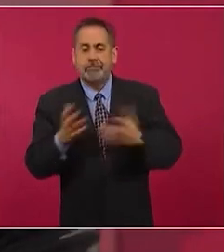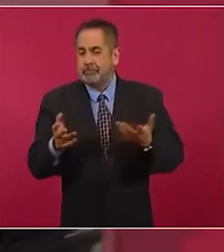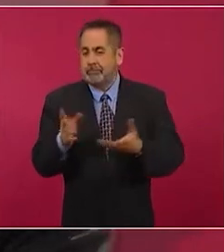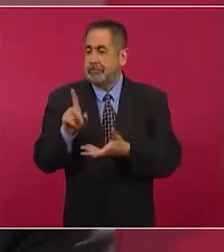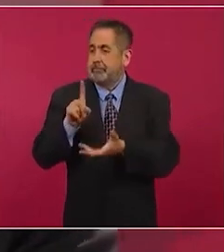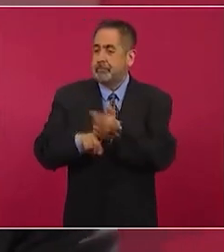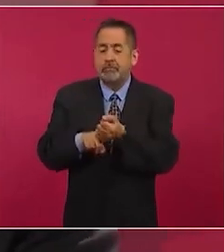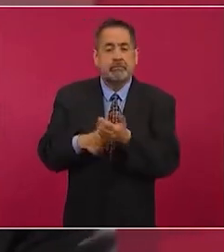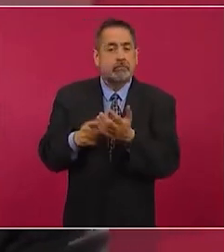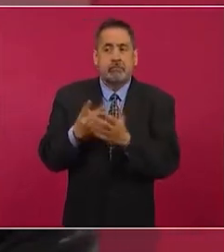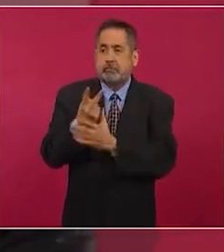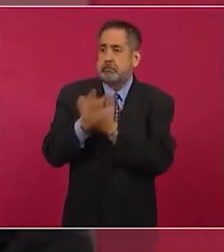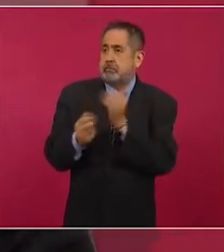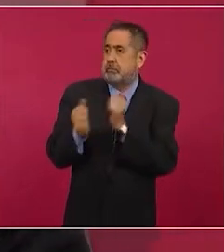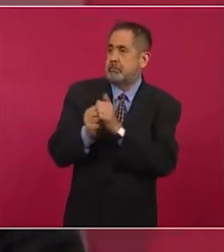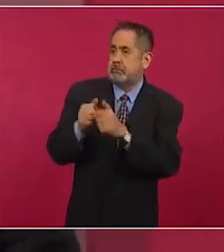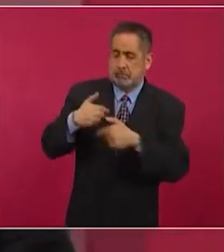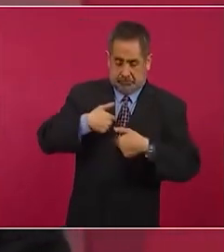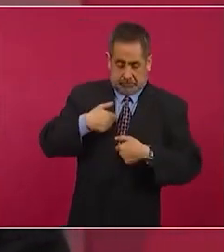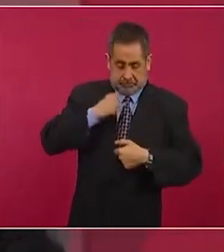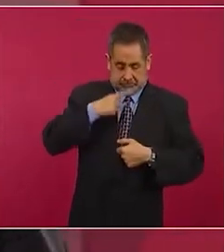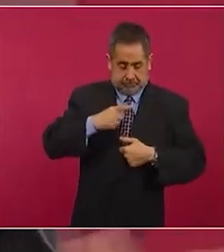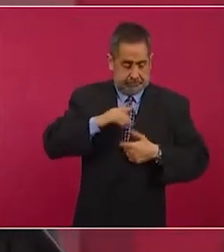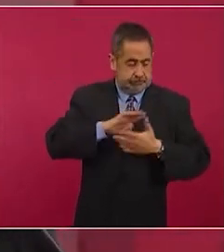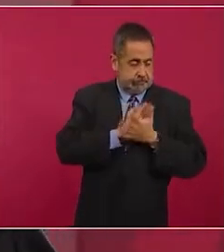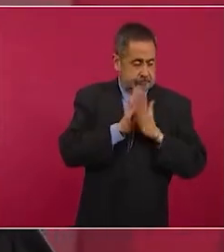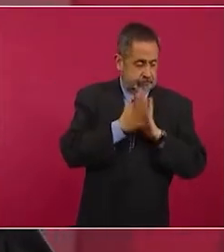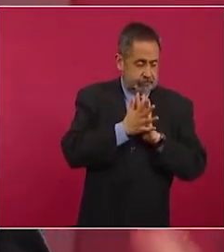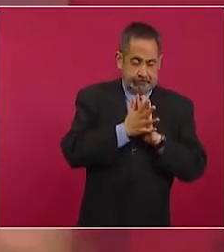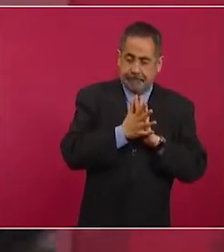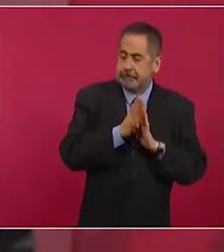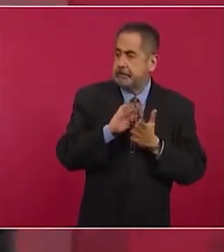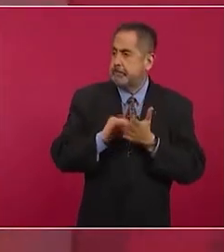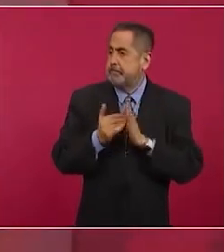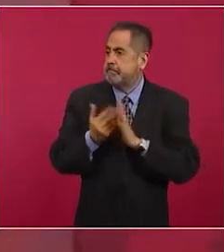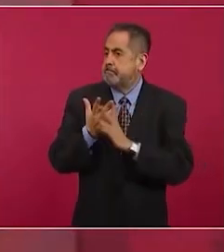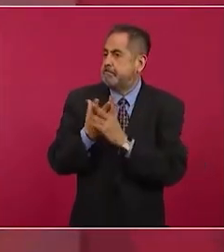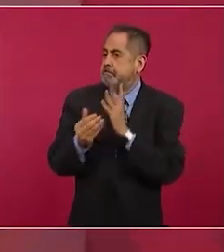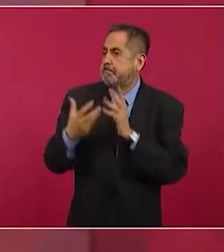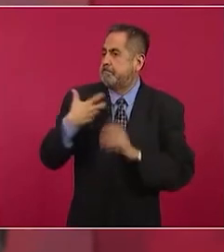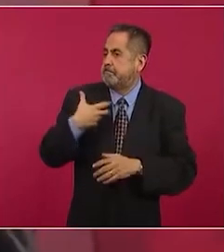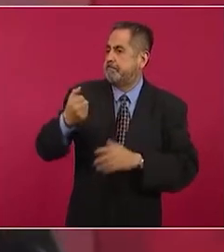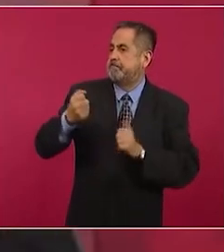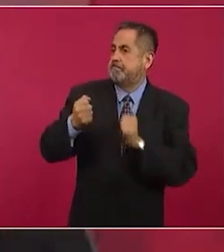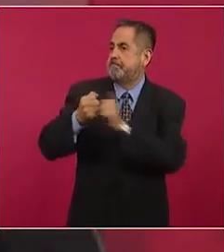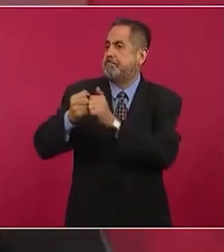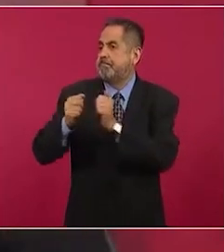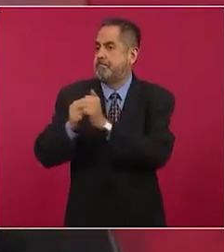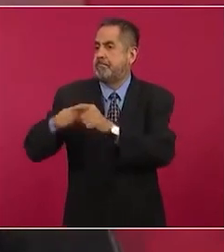nutrió mutuamente la delincuencia organizada y la delincuencia de cuello blanco.